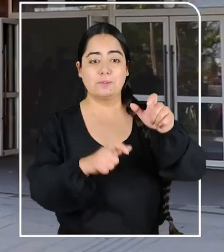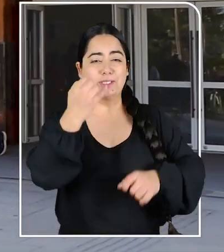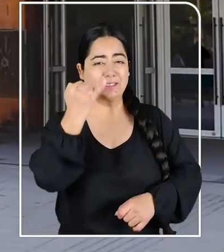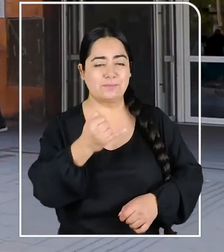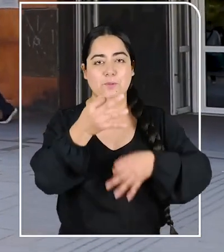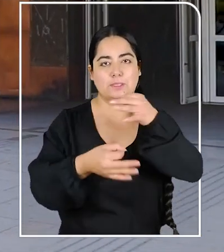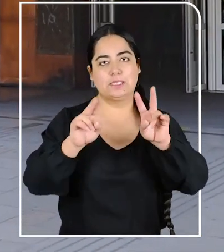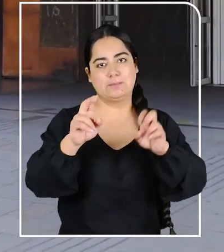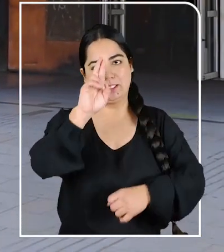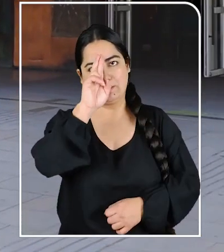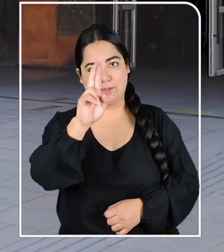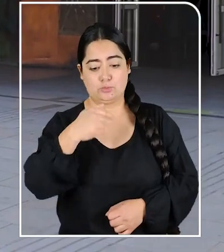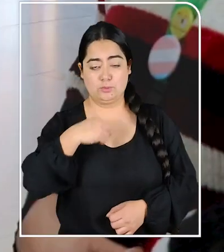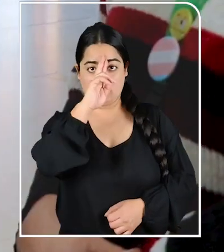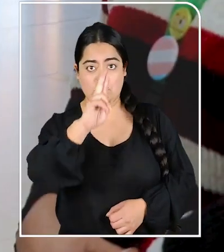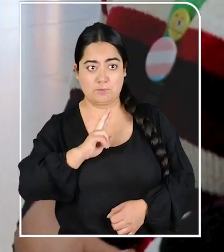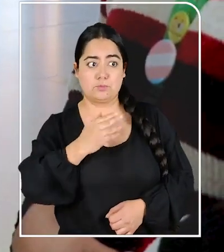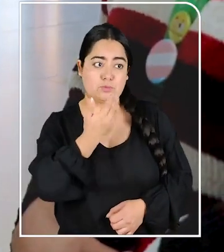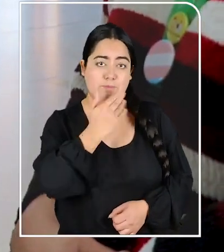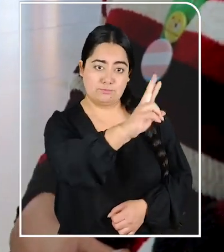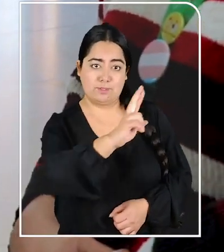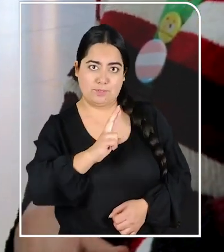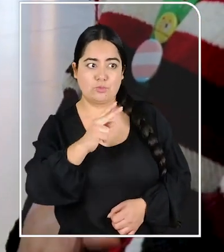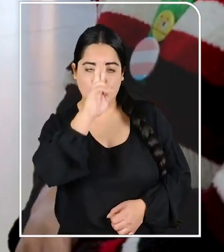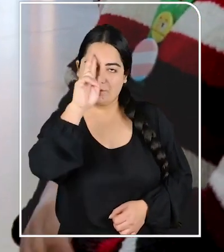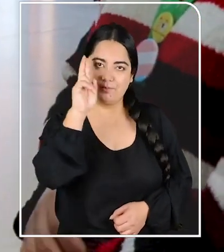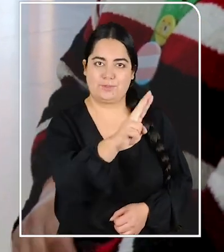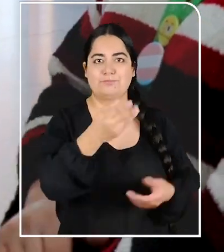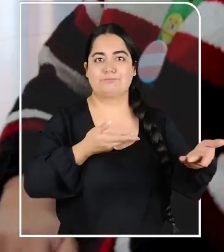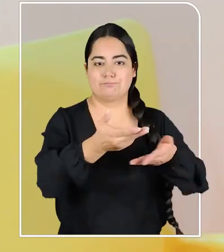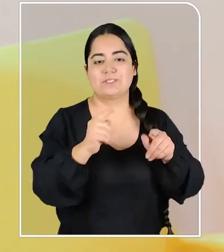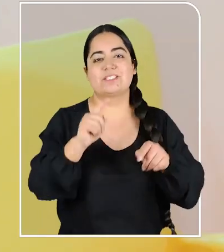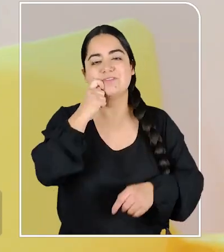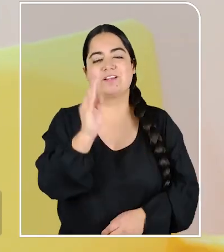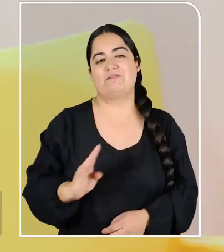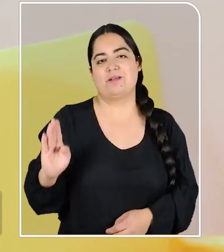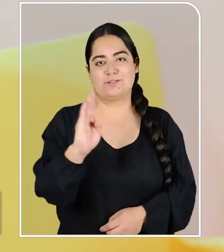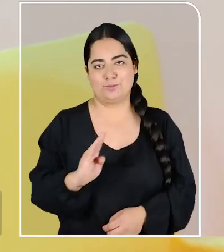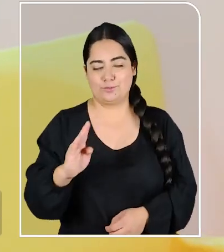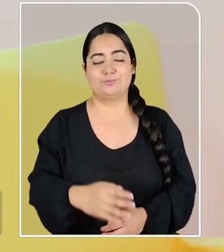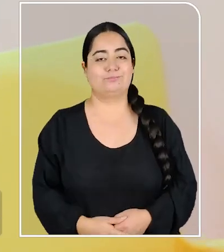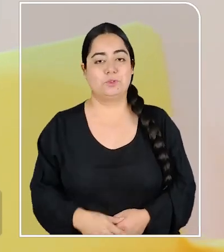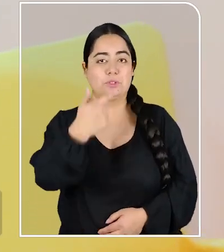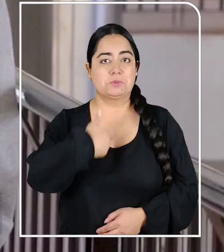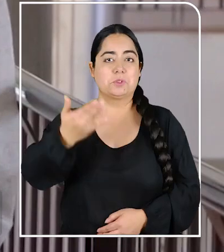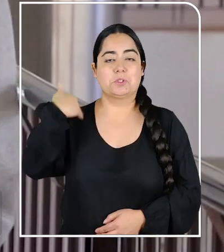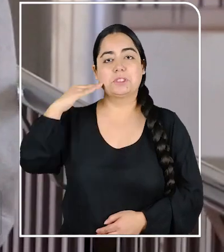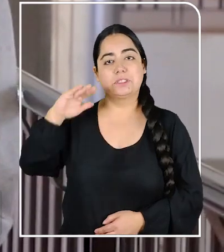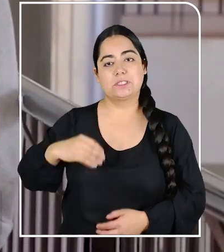Siempre se habla como del respeto. Si yo quiero que me respete, tú también tienes que respetarme, así como tú quieres que yo te respete. Son principios básicos que